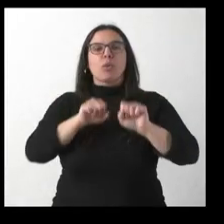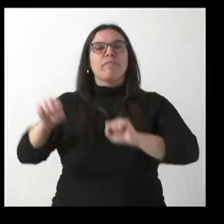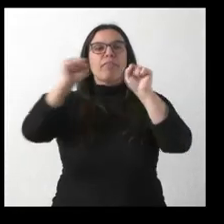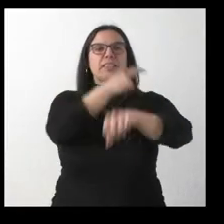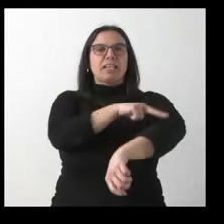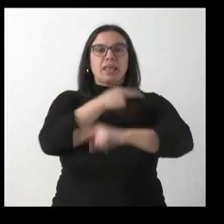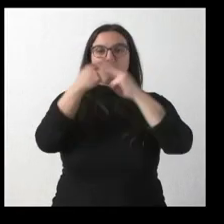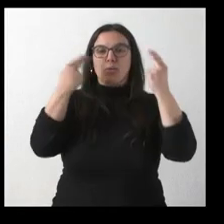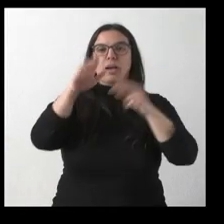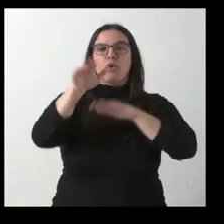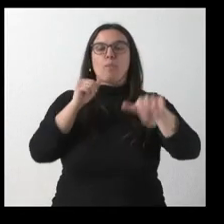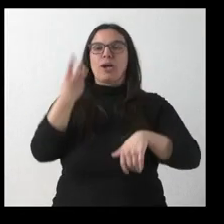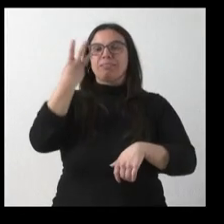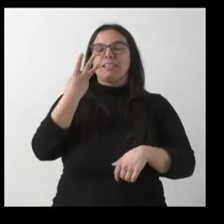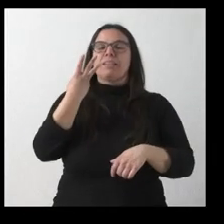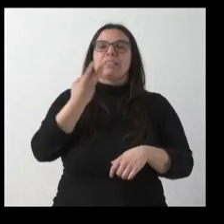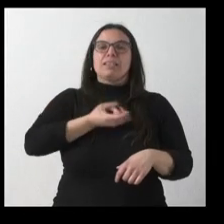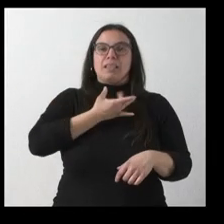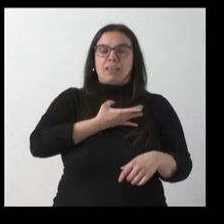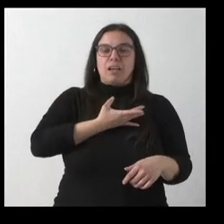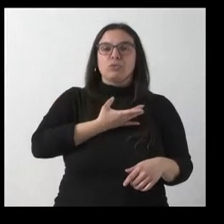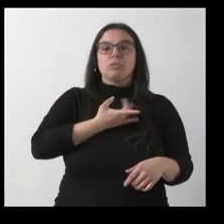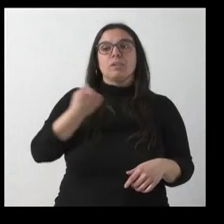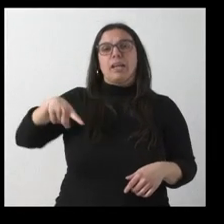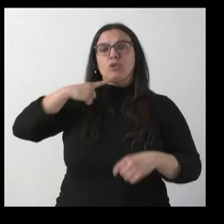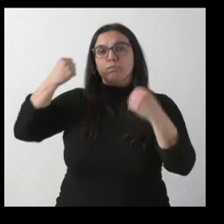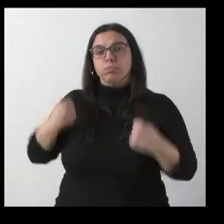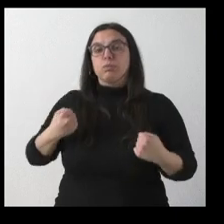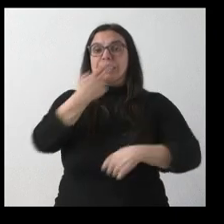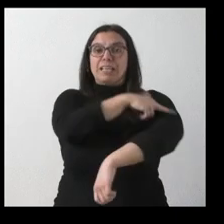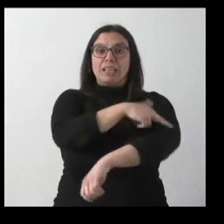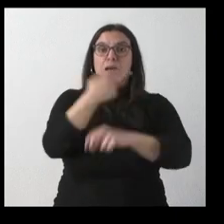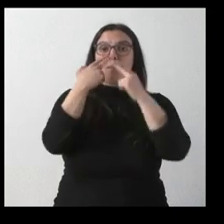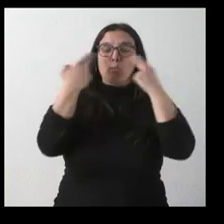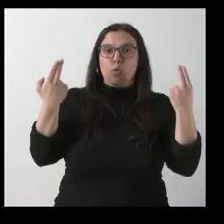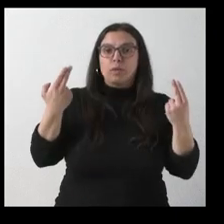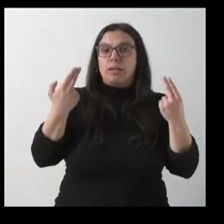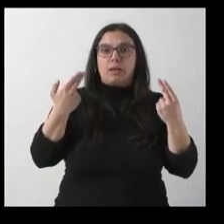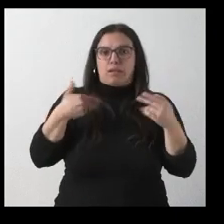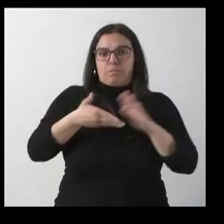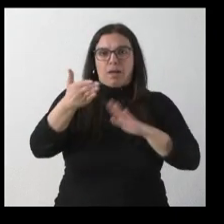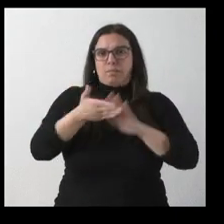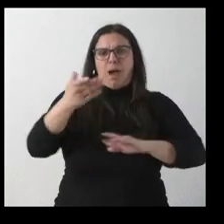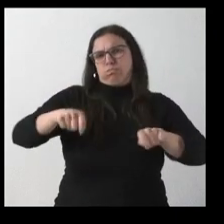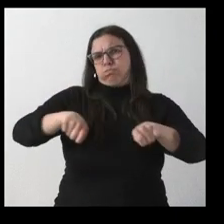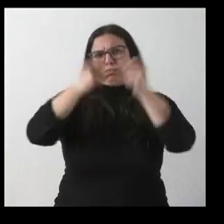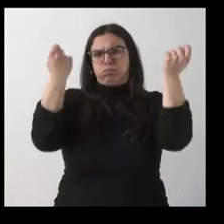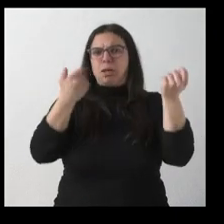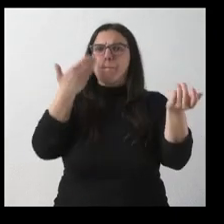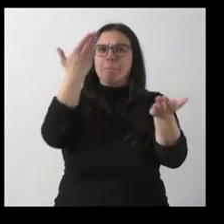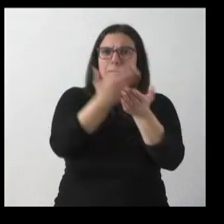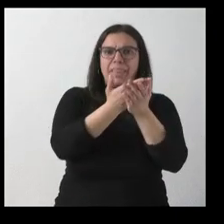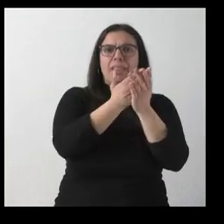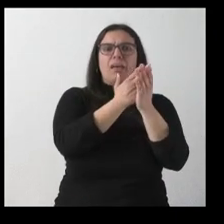Están en la Consejería de Sanidad. Insisten en que la sanidad pública está al borde del colapso y piden un calendario de ordenación